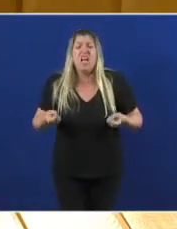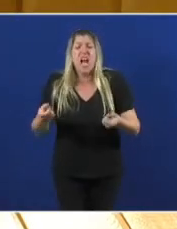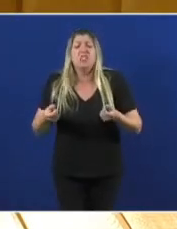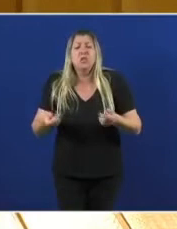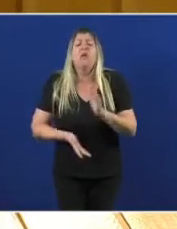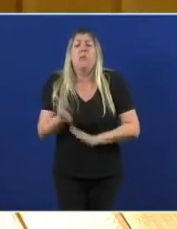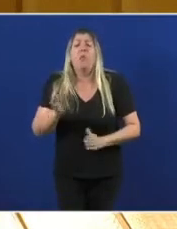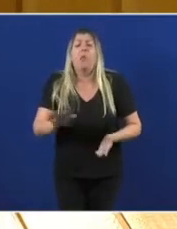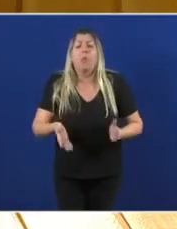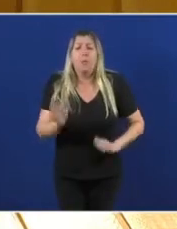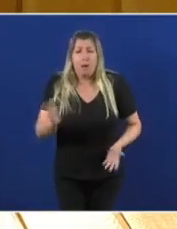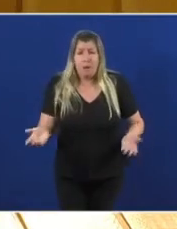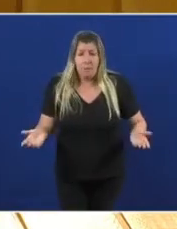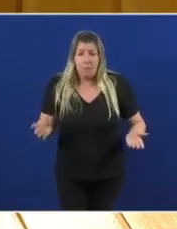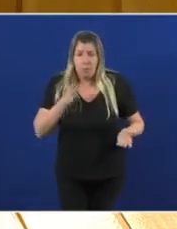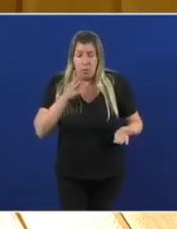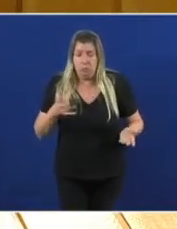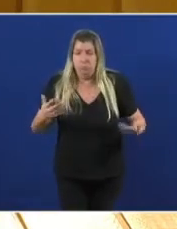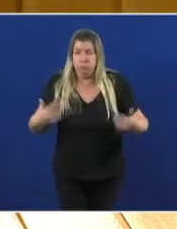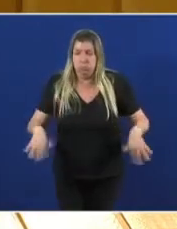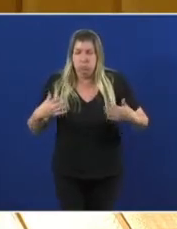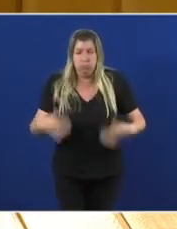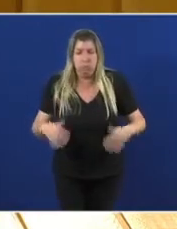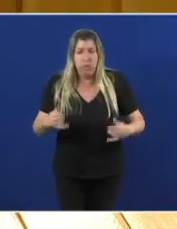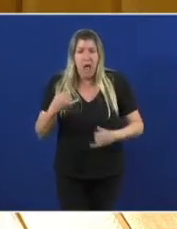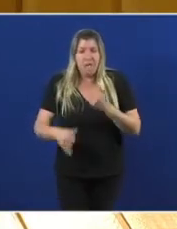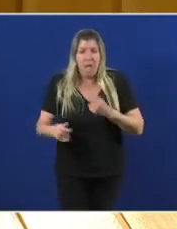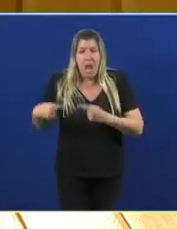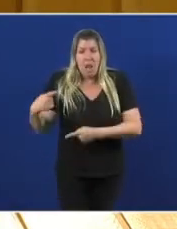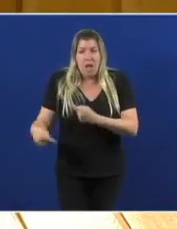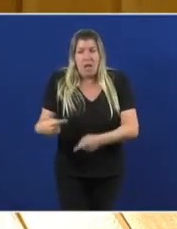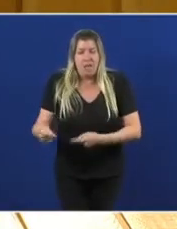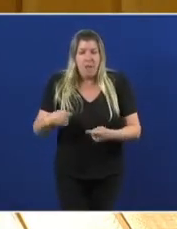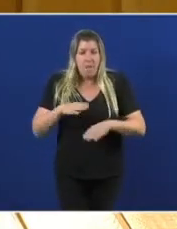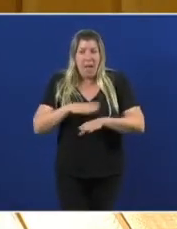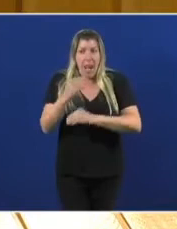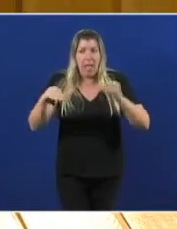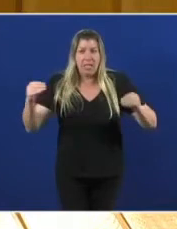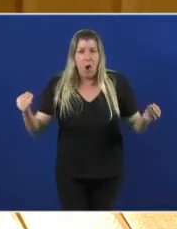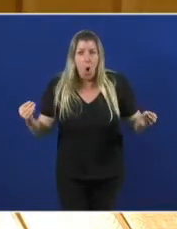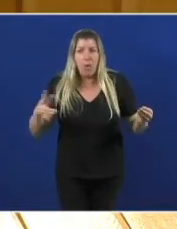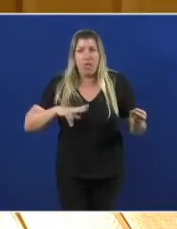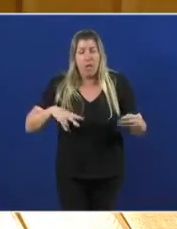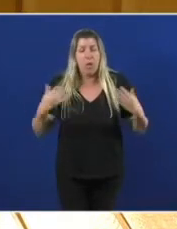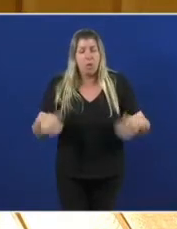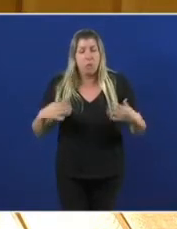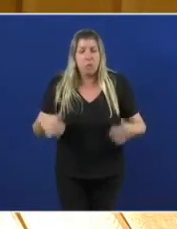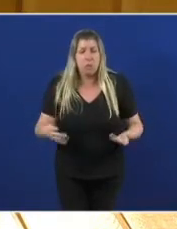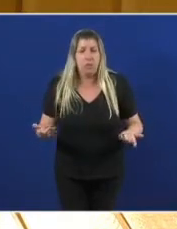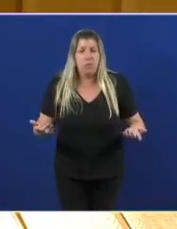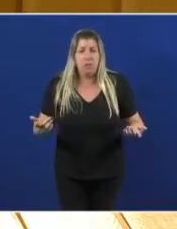cartos porque menuda herdanza lle vai deixar a mocidade unha mocidade que é